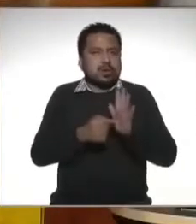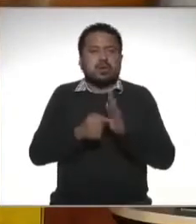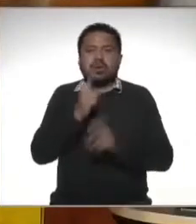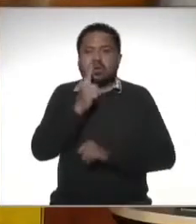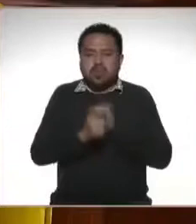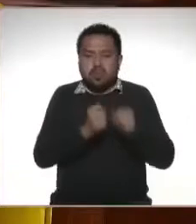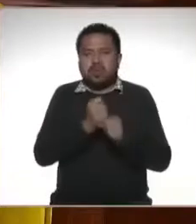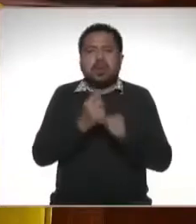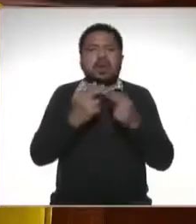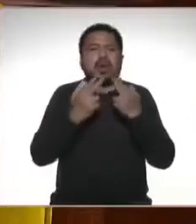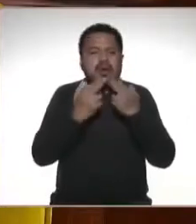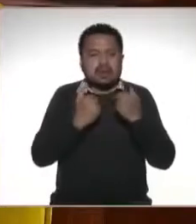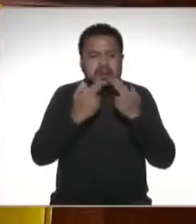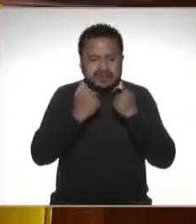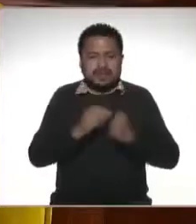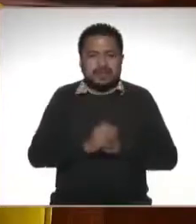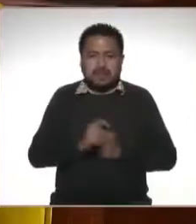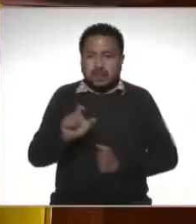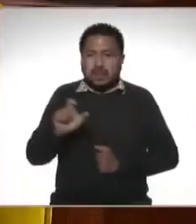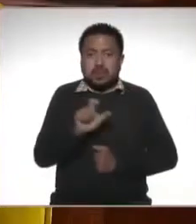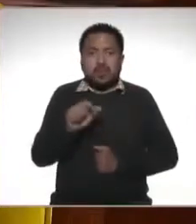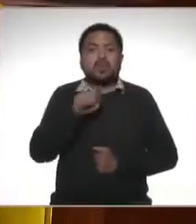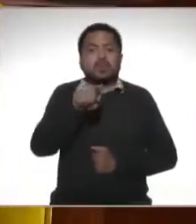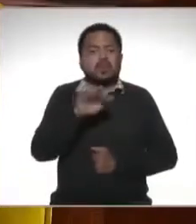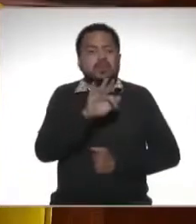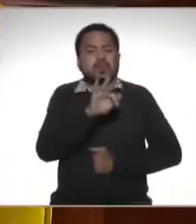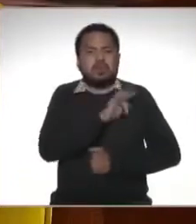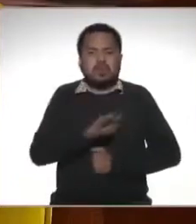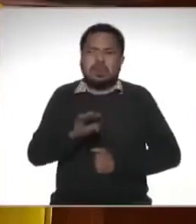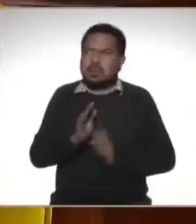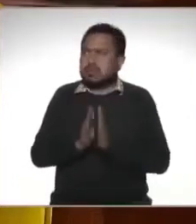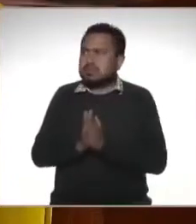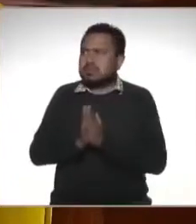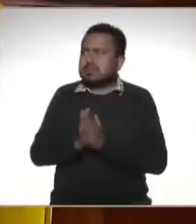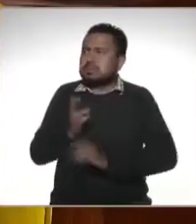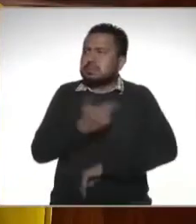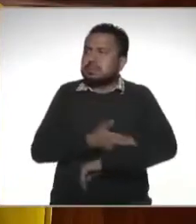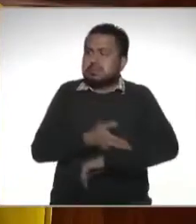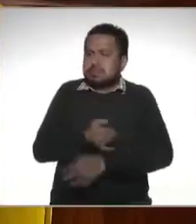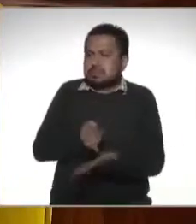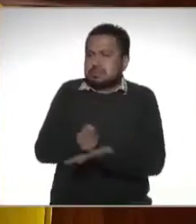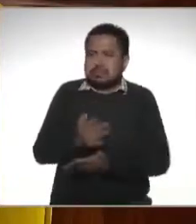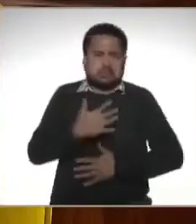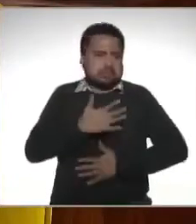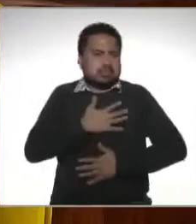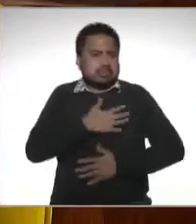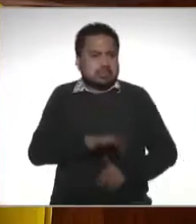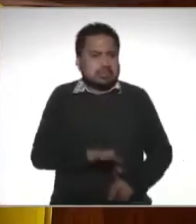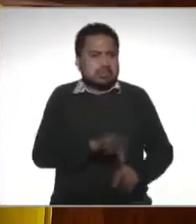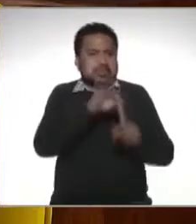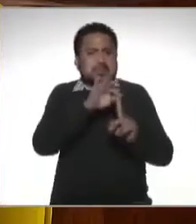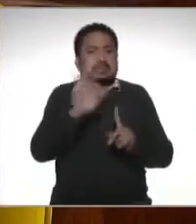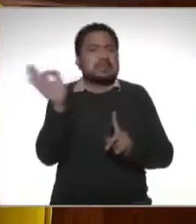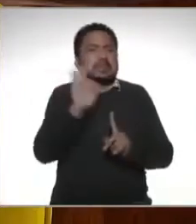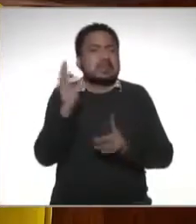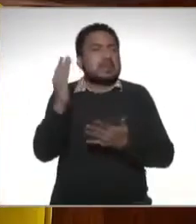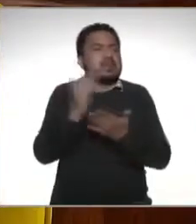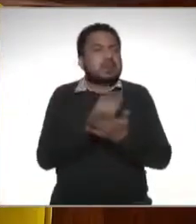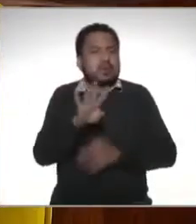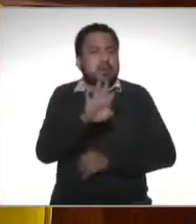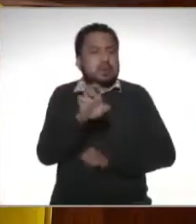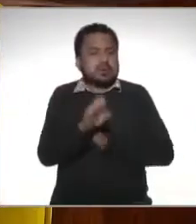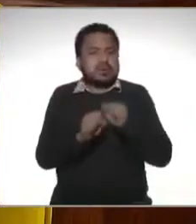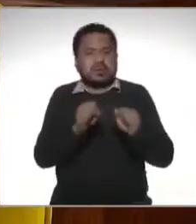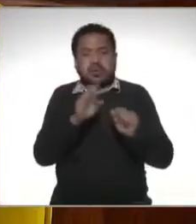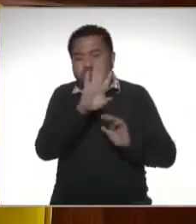declaración anual ¿no? ¿cuándo puedes tú pedir que sea decisión tuya que sea opcional puede ser que tengas menos de 400